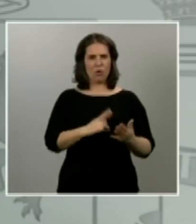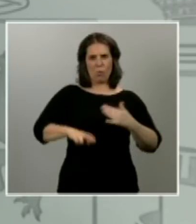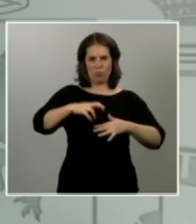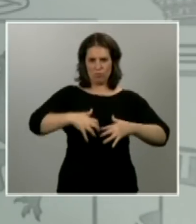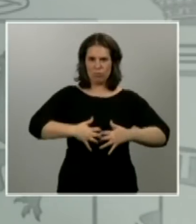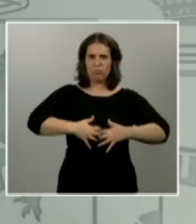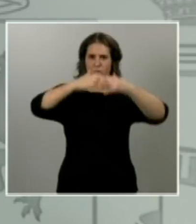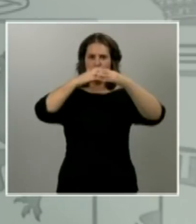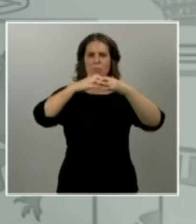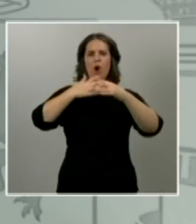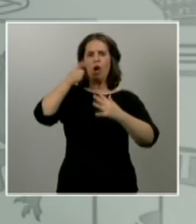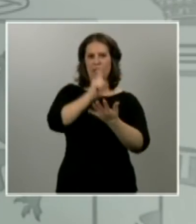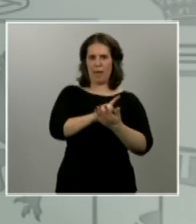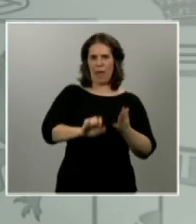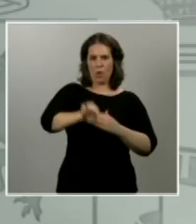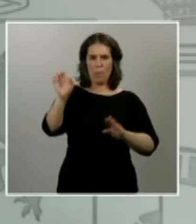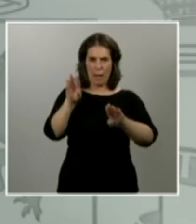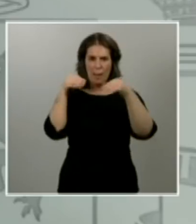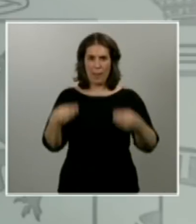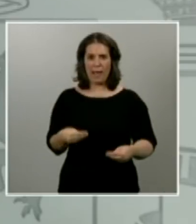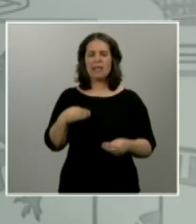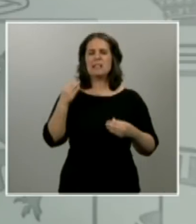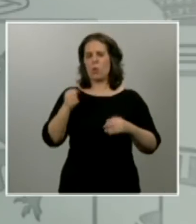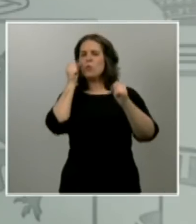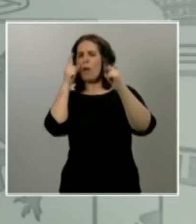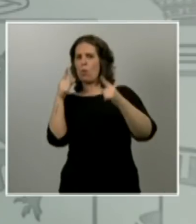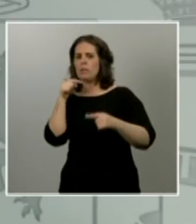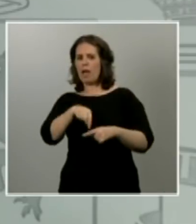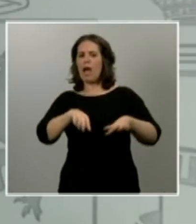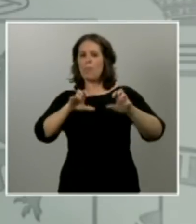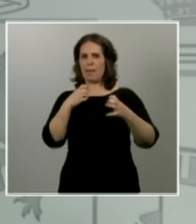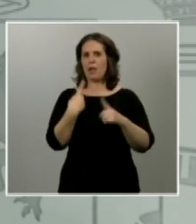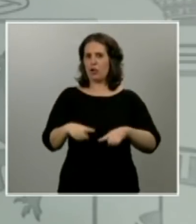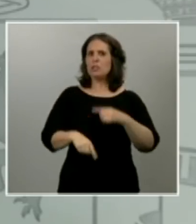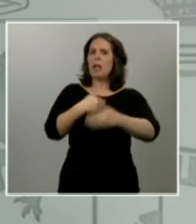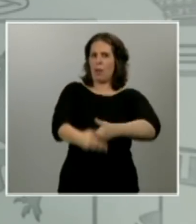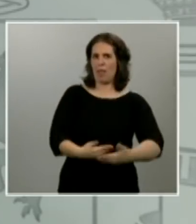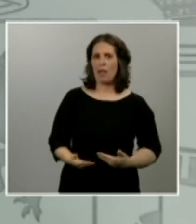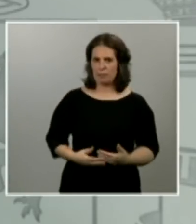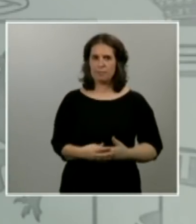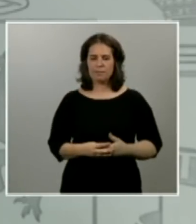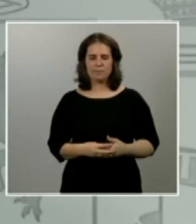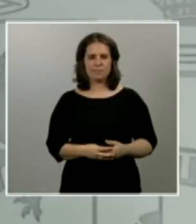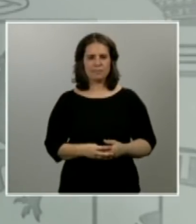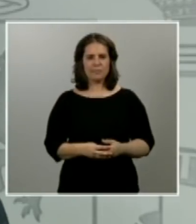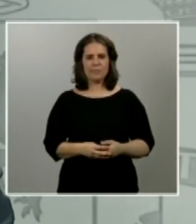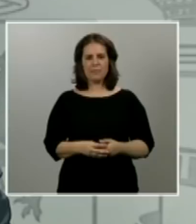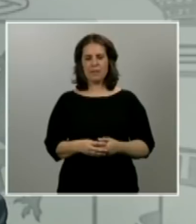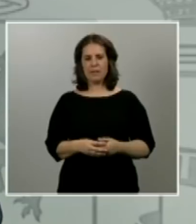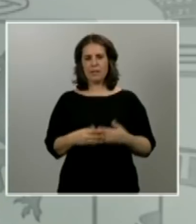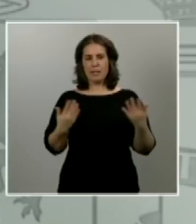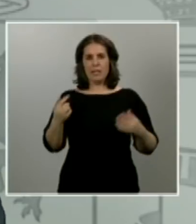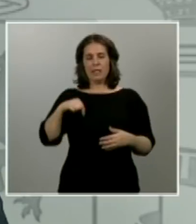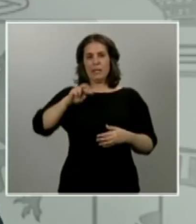se llama Europa, también de esta desgracia podemos sacar lecciones y podemos avanzar. Pero antes de iniciar esta segunda etapa,